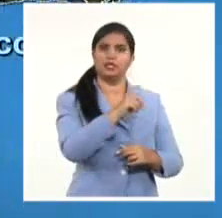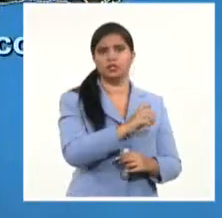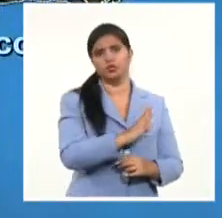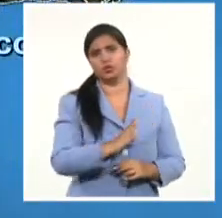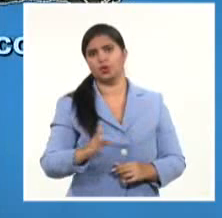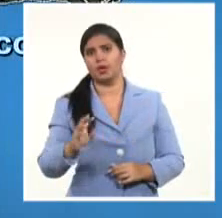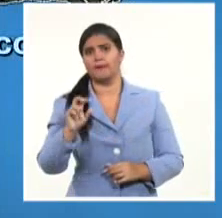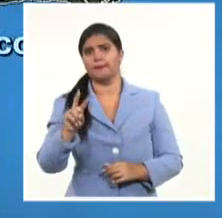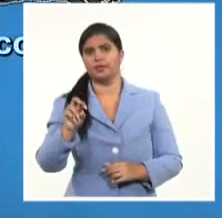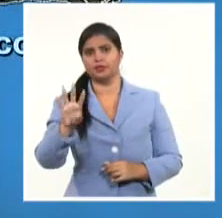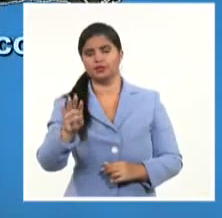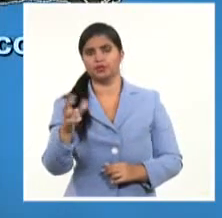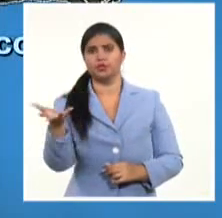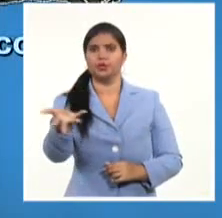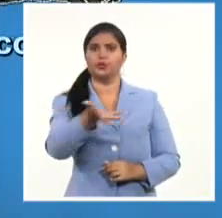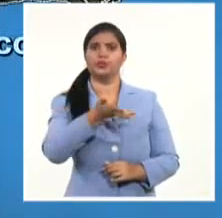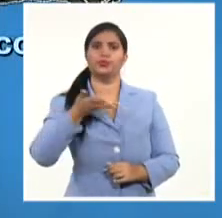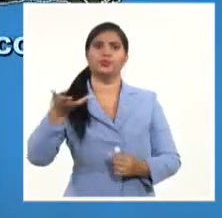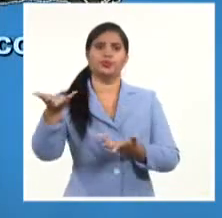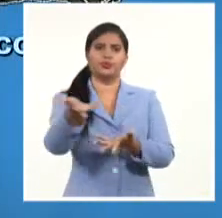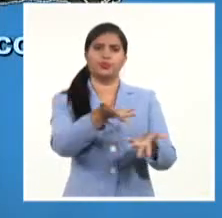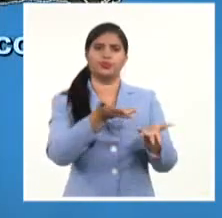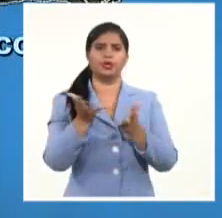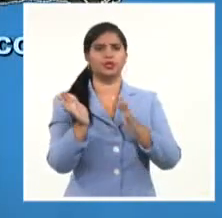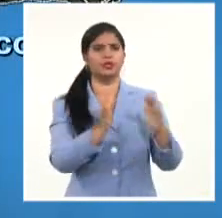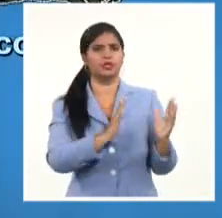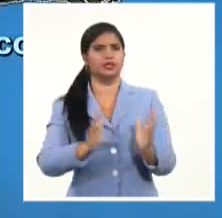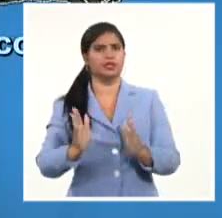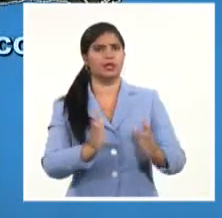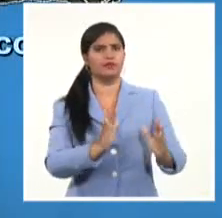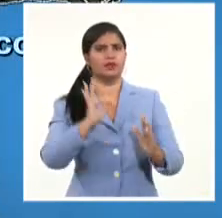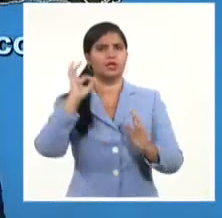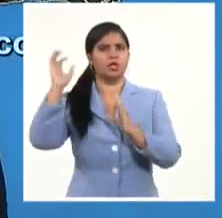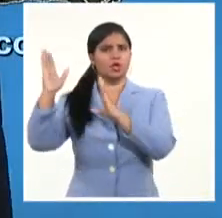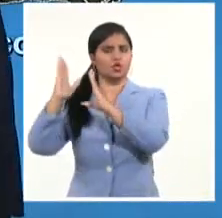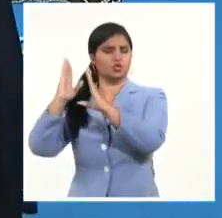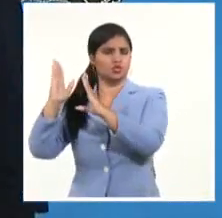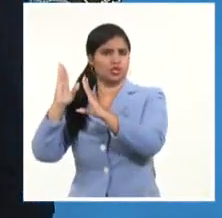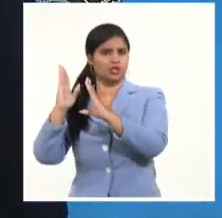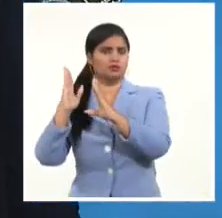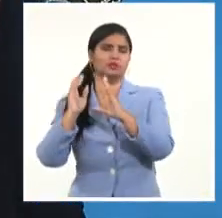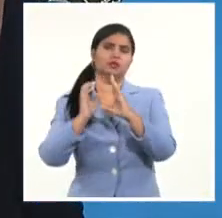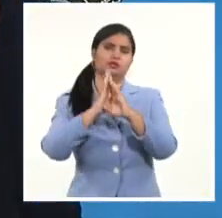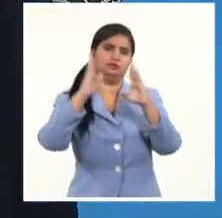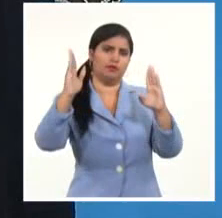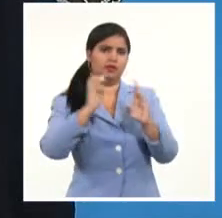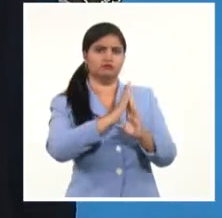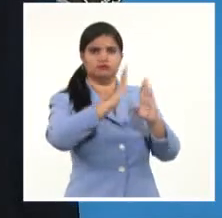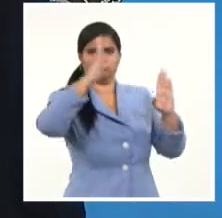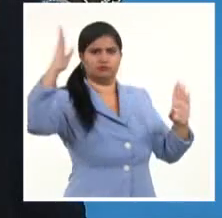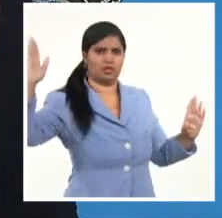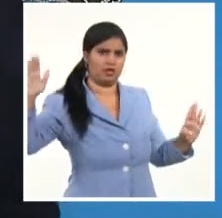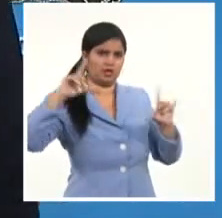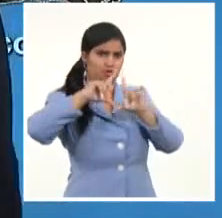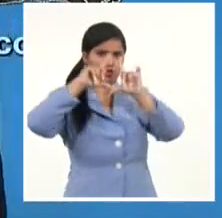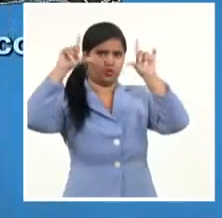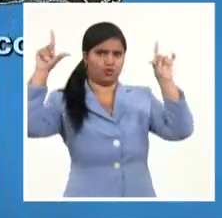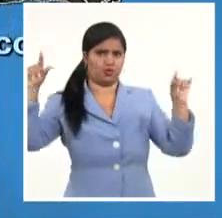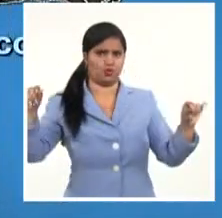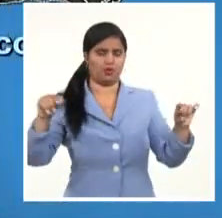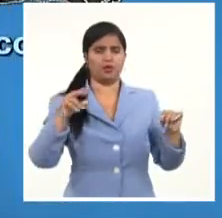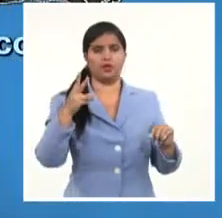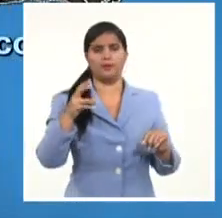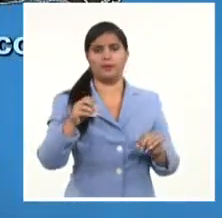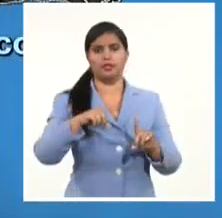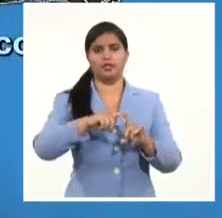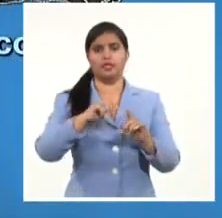grados Celsius. Los vientos soplarán del sudeste al sur en la región occidental y entre el este y el sudeste en las regiones centrales y orientales hasta 20